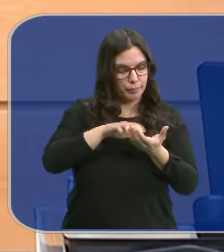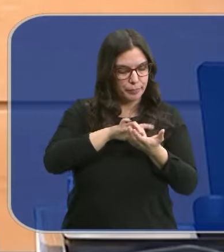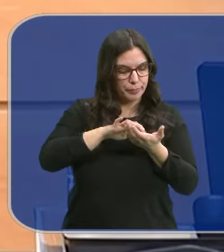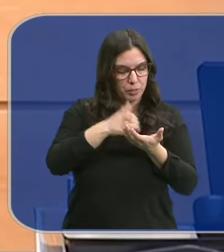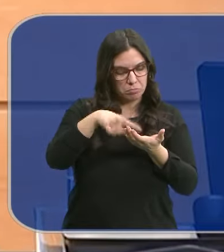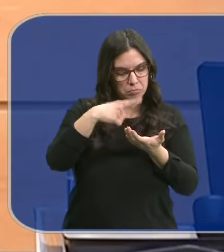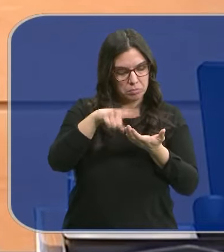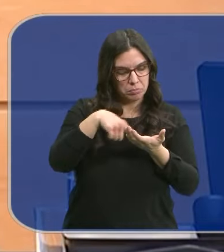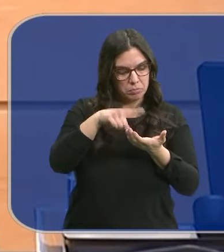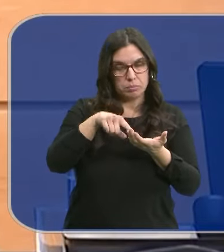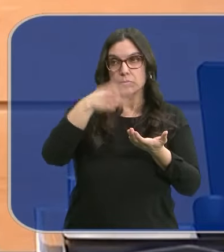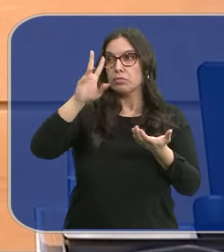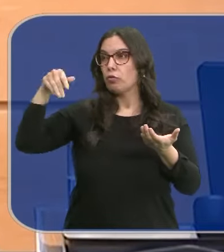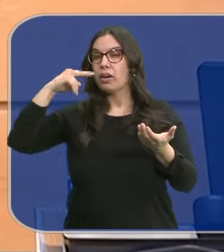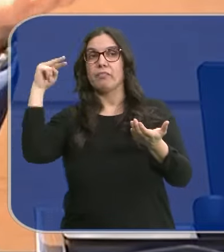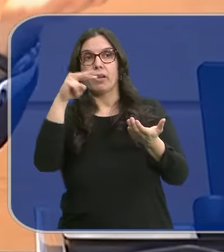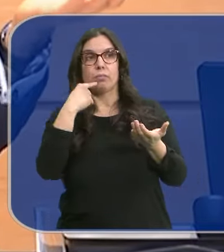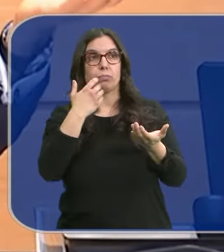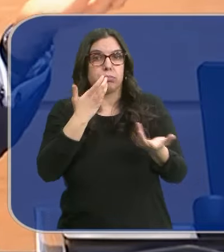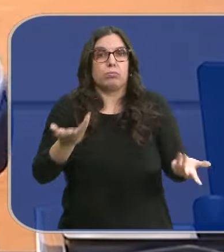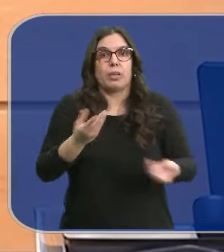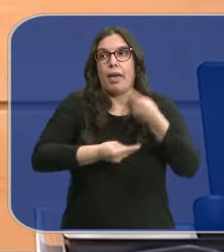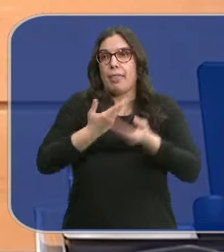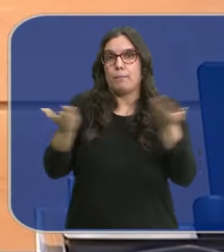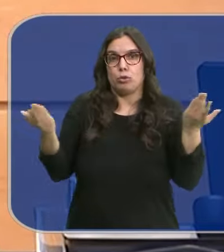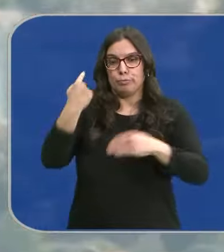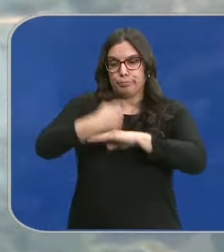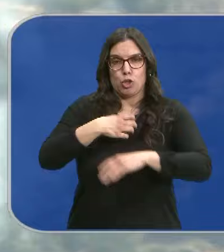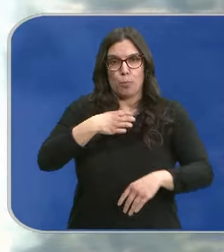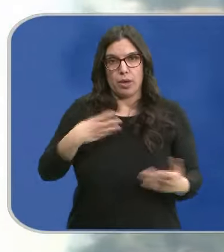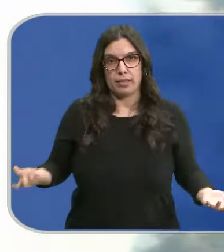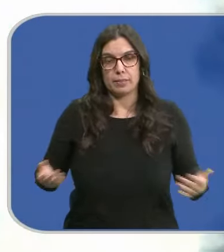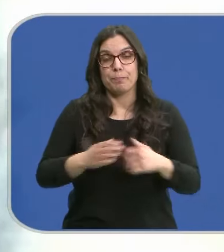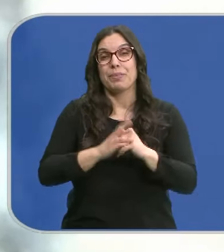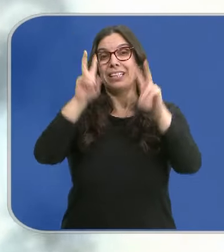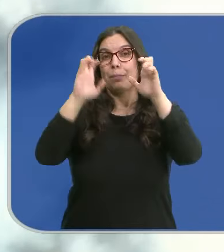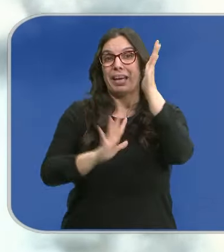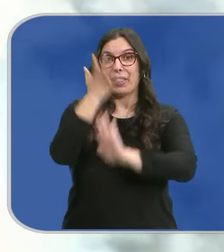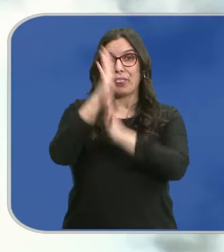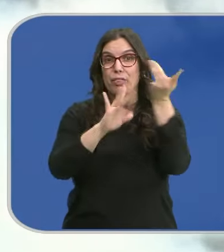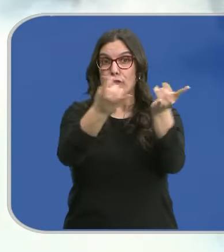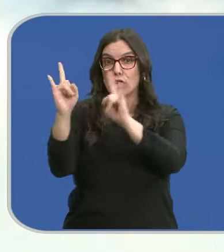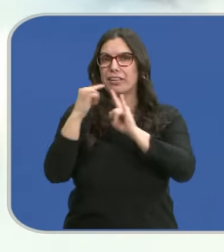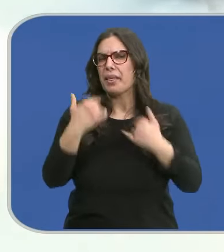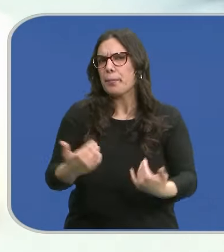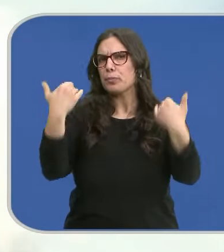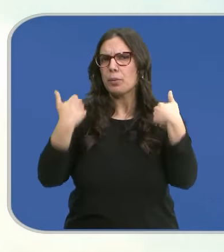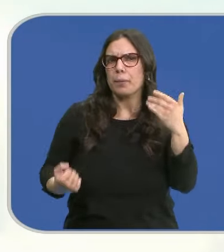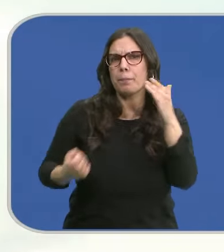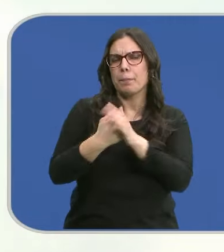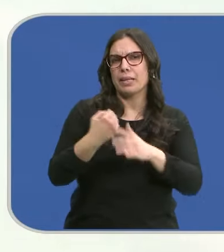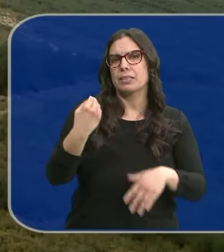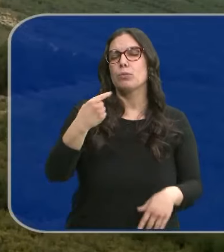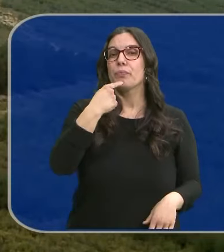el móvil, eso lo ven los chicos y los padres y dicen, bueno, pues qué se nos puede exigir. Y sobre los incendios forestales el máximo responsable de la